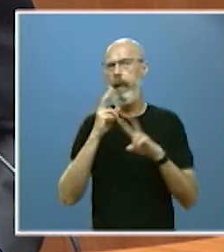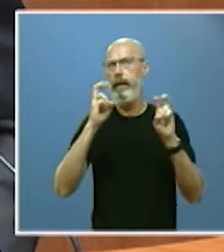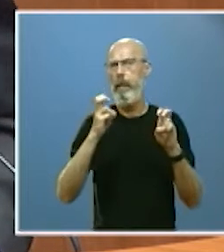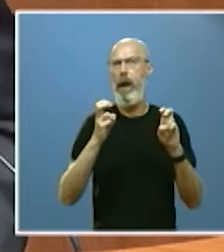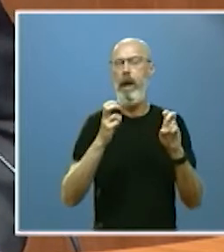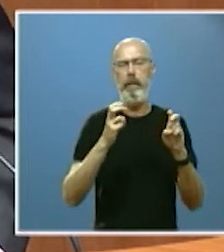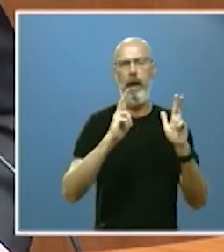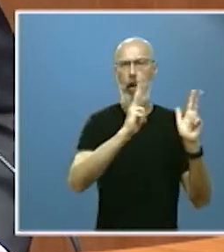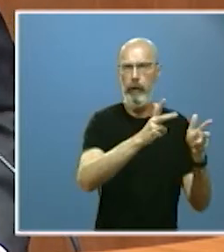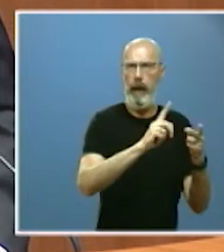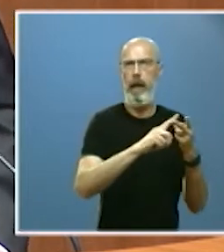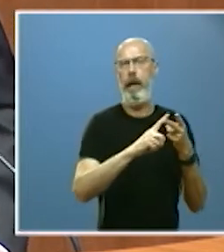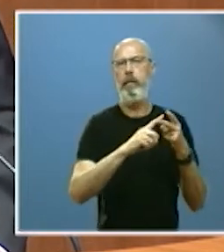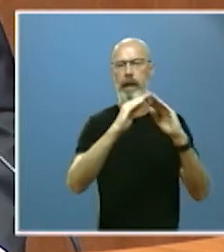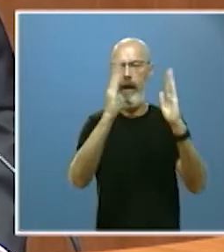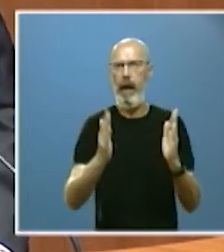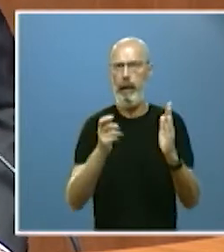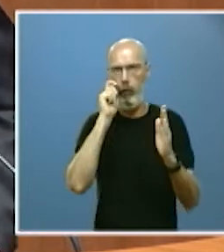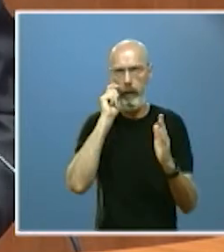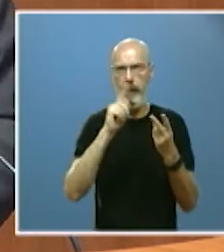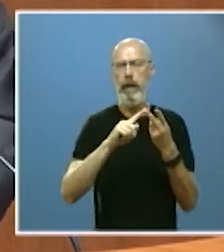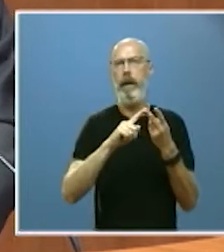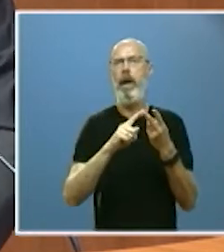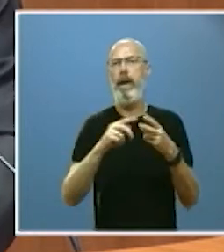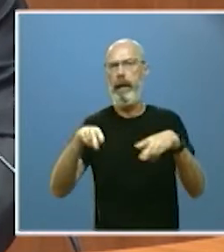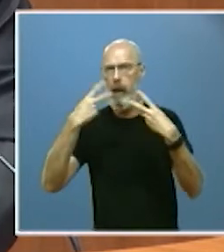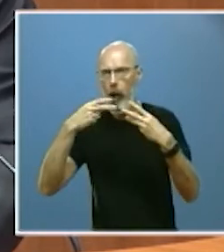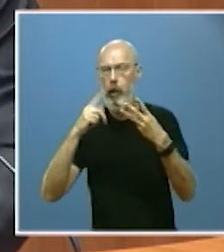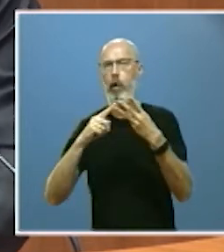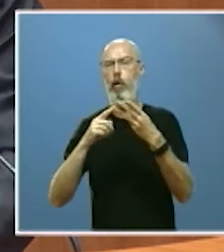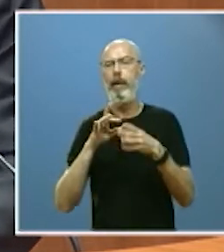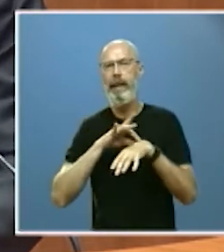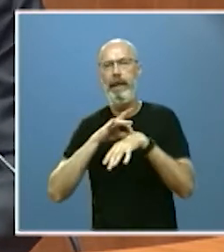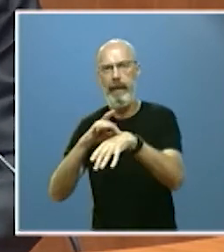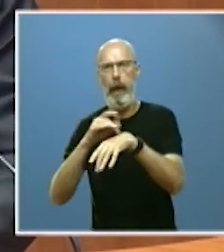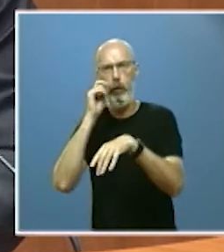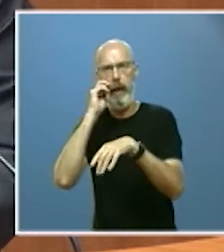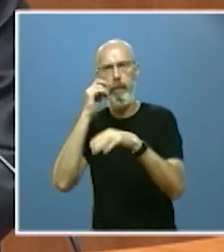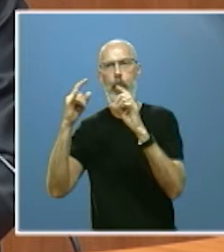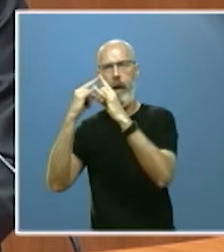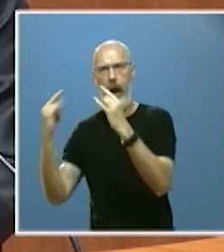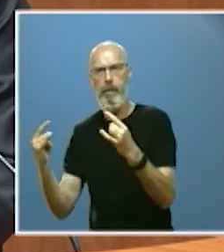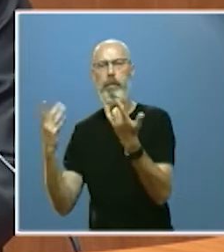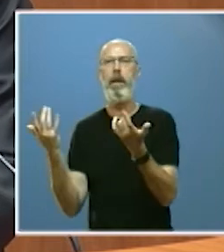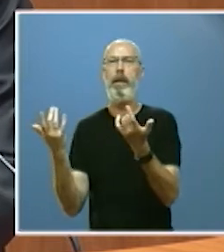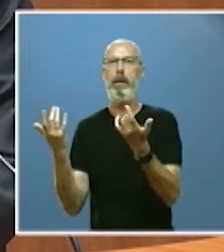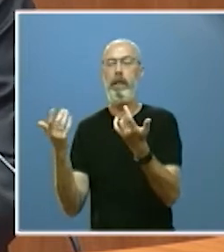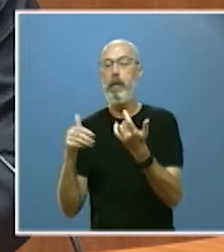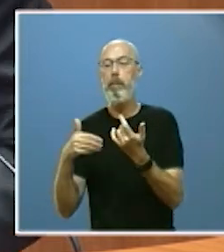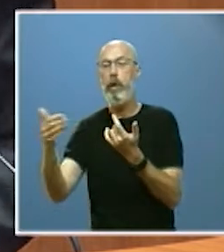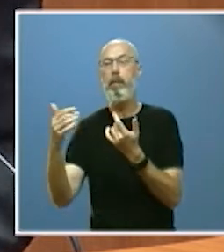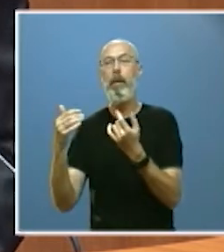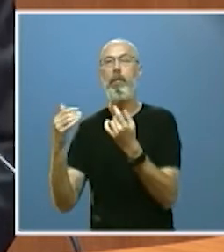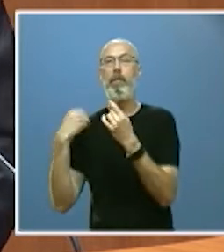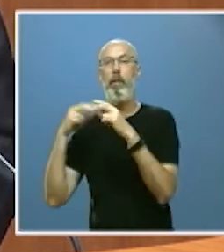hoteleros viviendas turísticas restauración guías de turismo y camping y próximamente verá a la luz la regulación de los albergues